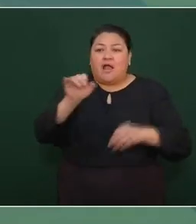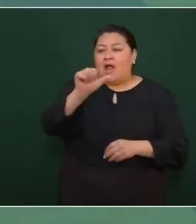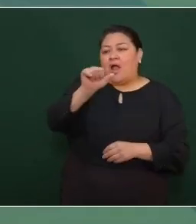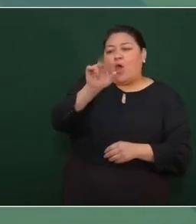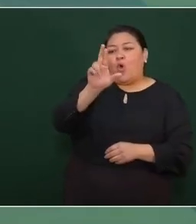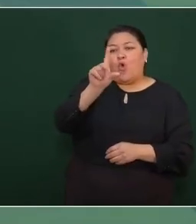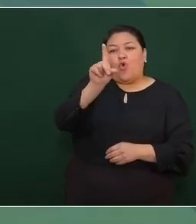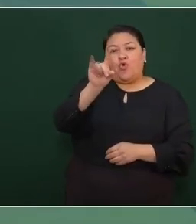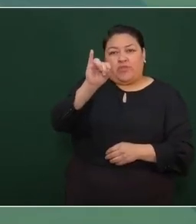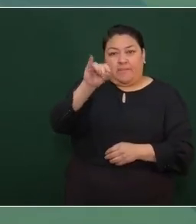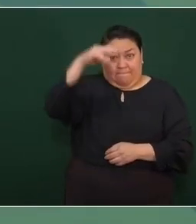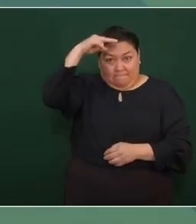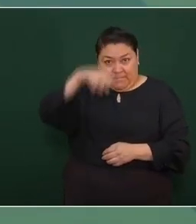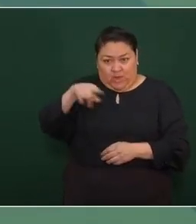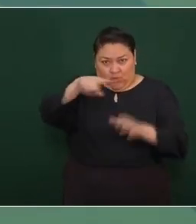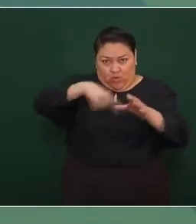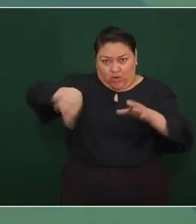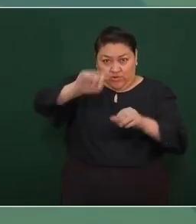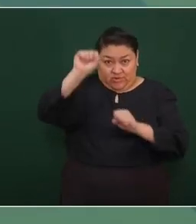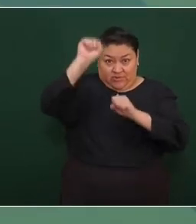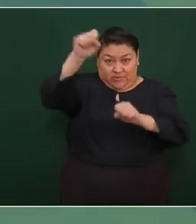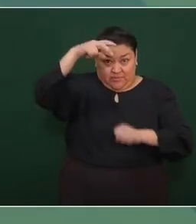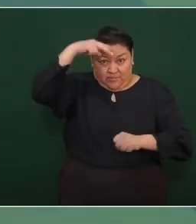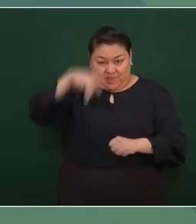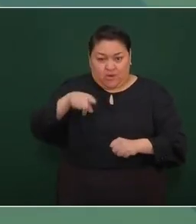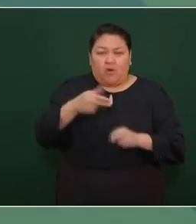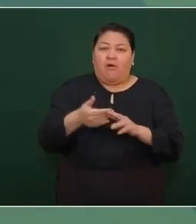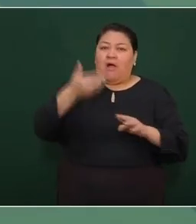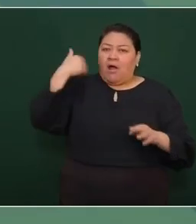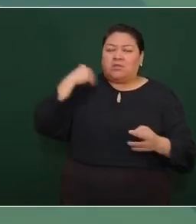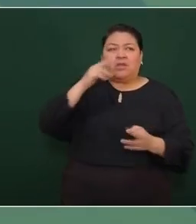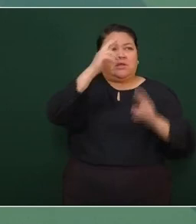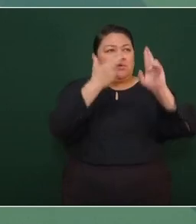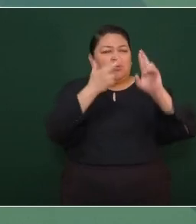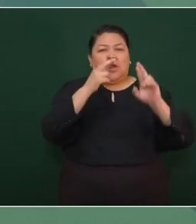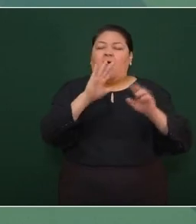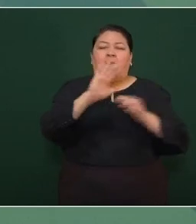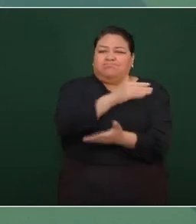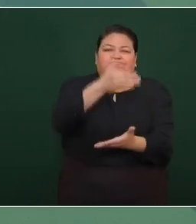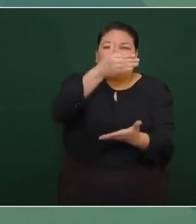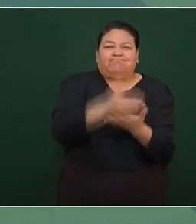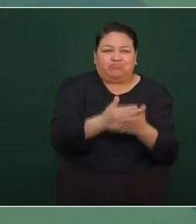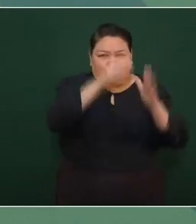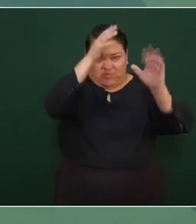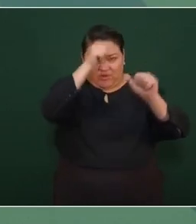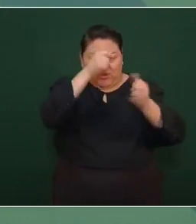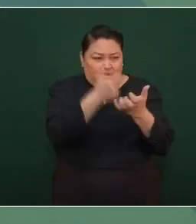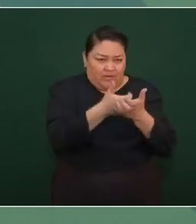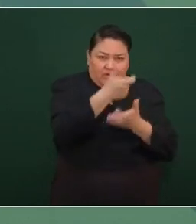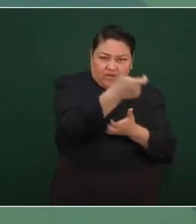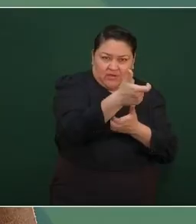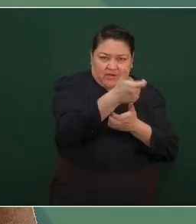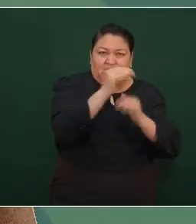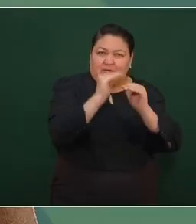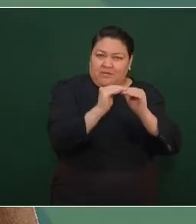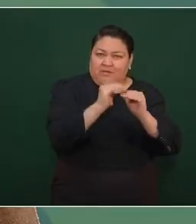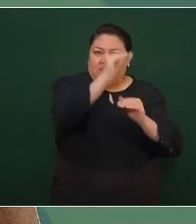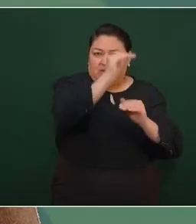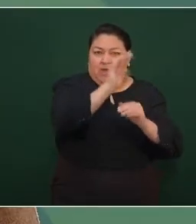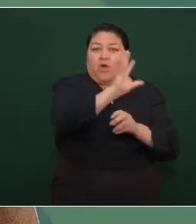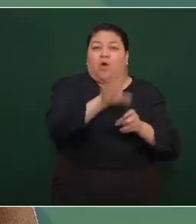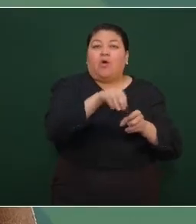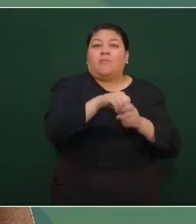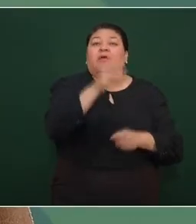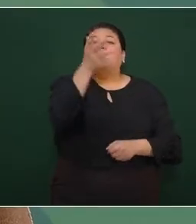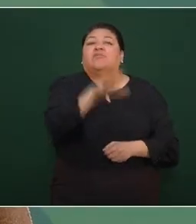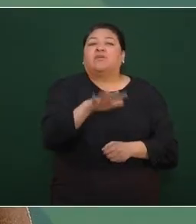sindicato independiente de trabajadores conjuraron la huelga al llegar a un acuerdo en el que se les otorga un aumento salarial total de